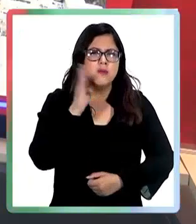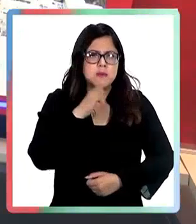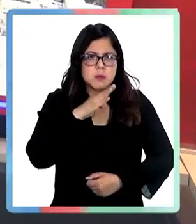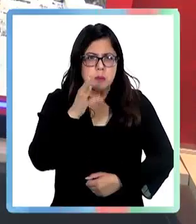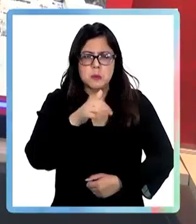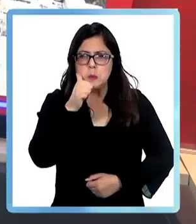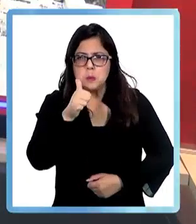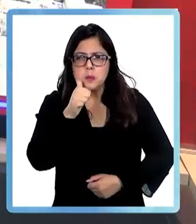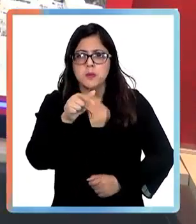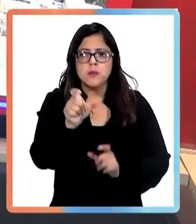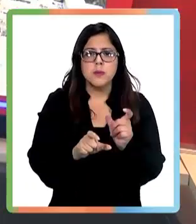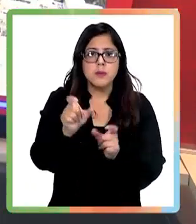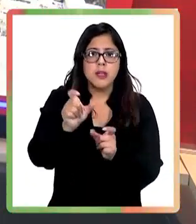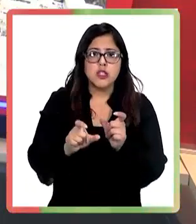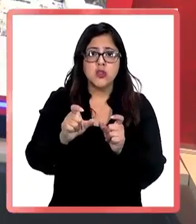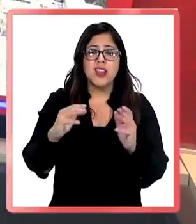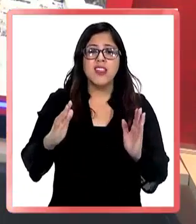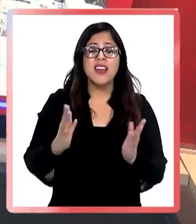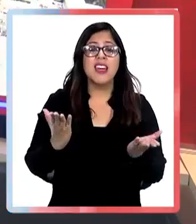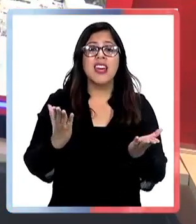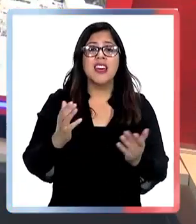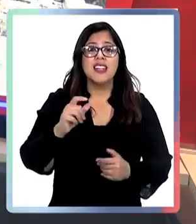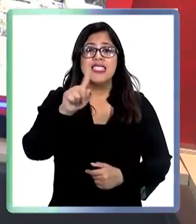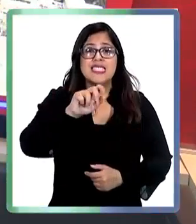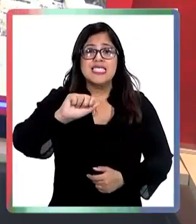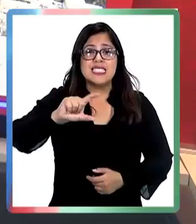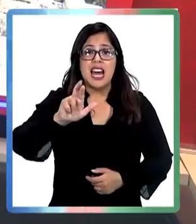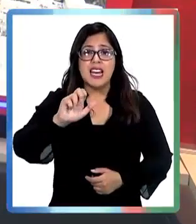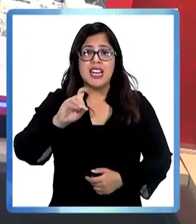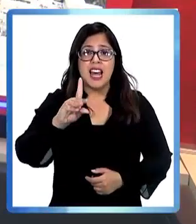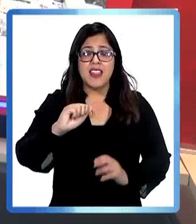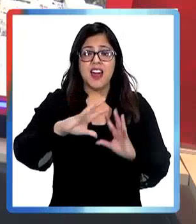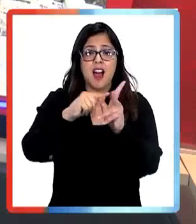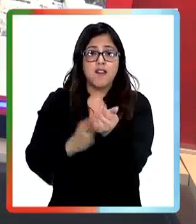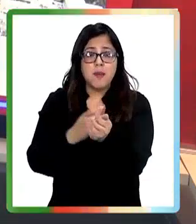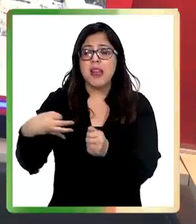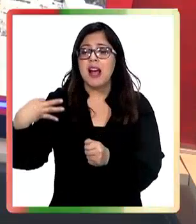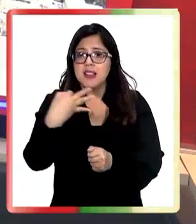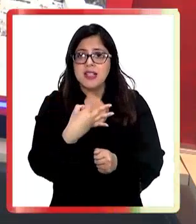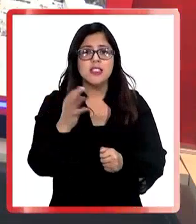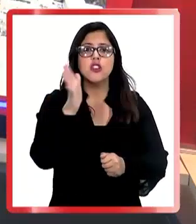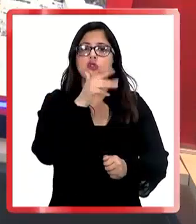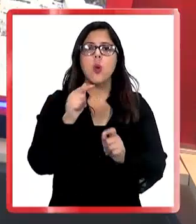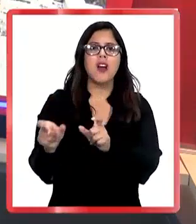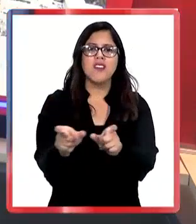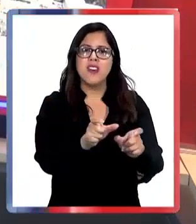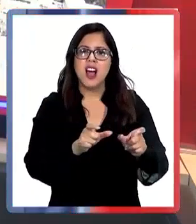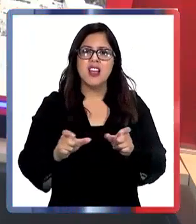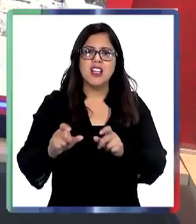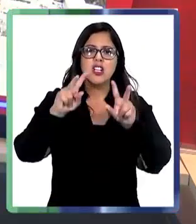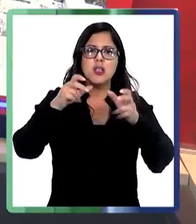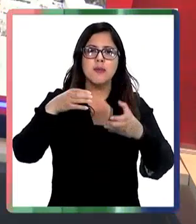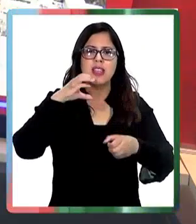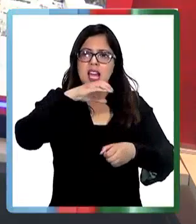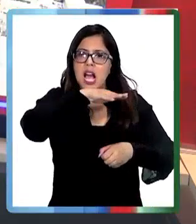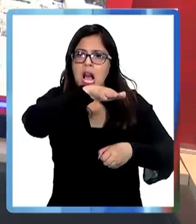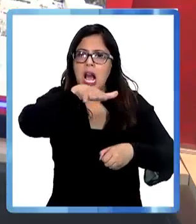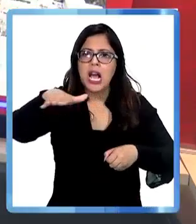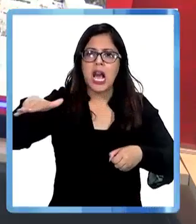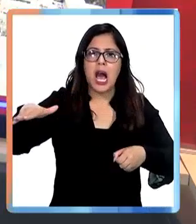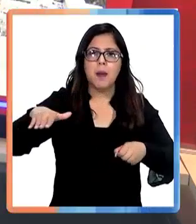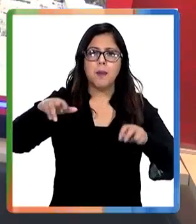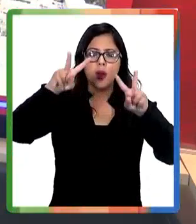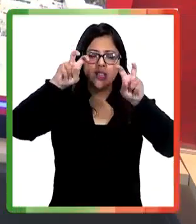del uso de fertilizantes en los campos agrícolas y frutícolas de la zona. Sin embargo, las autoridades de salud señalan que no hay registros de personas